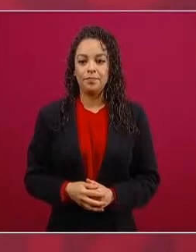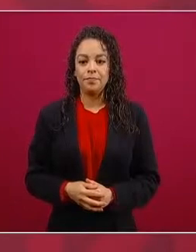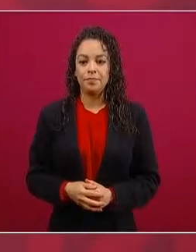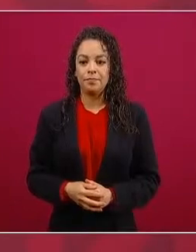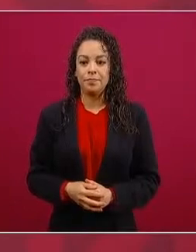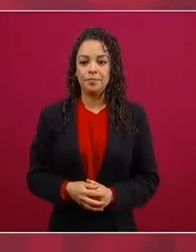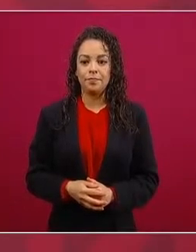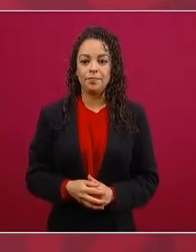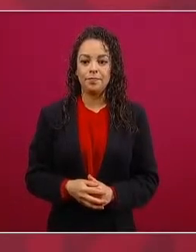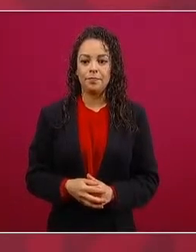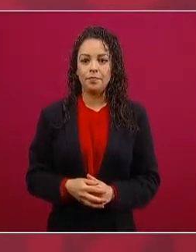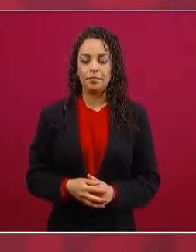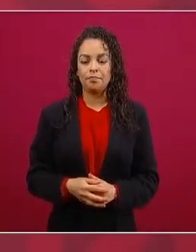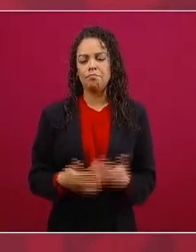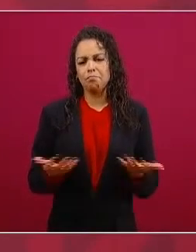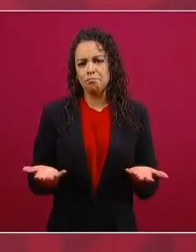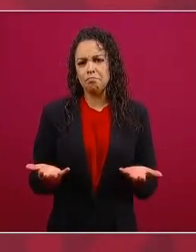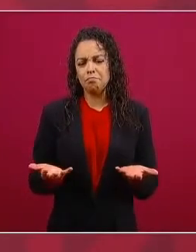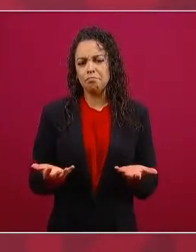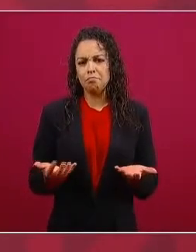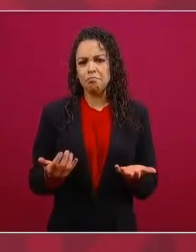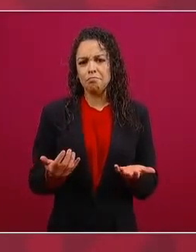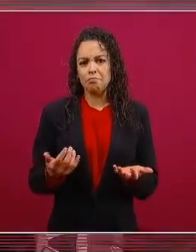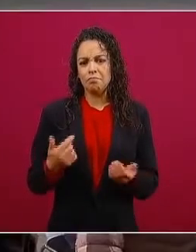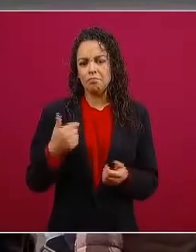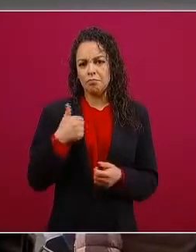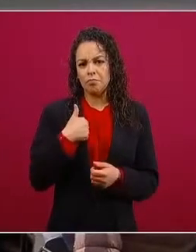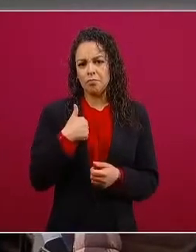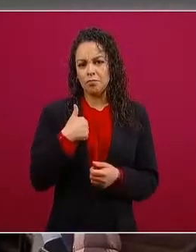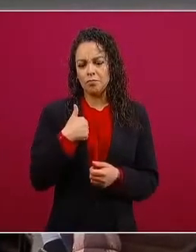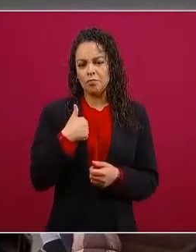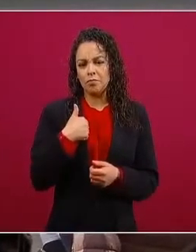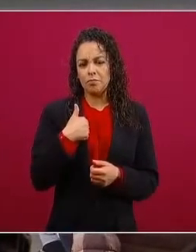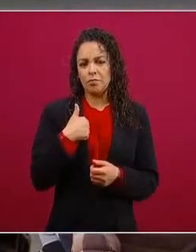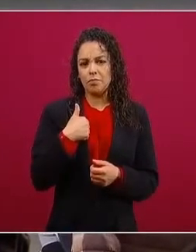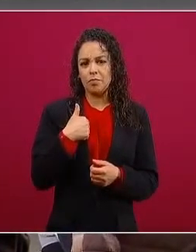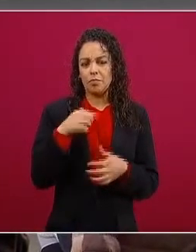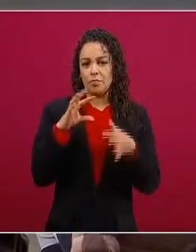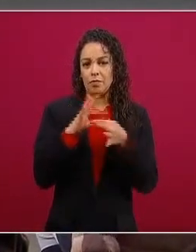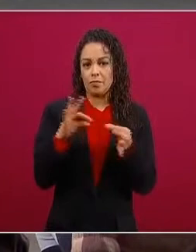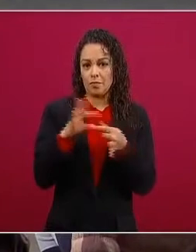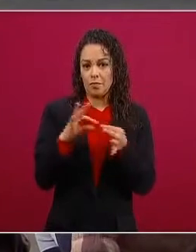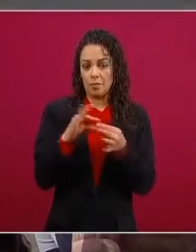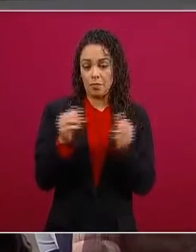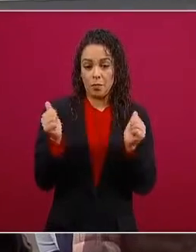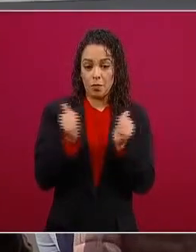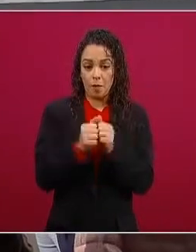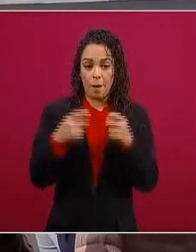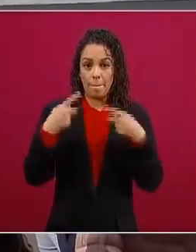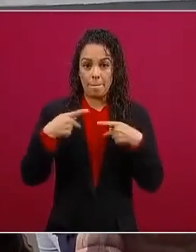yo diría sana con el anterior secretario de Hacienda